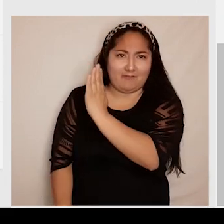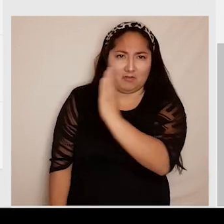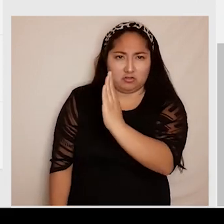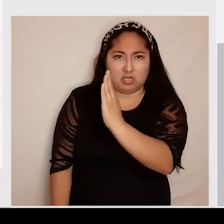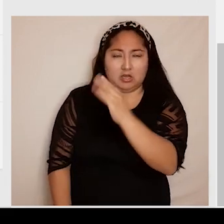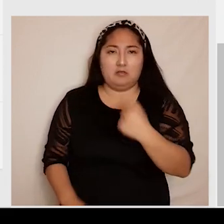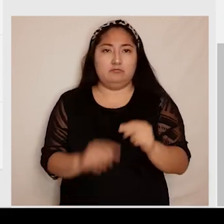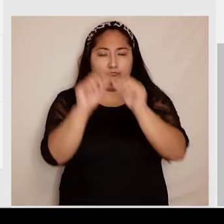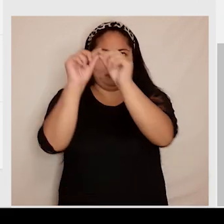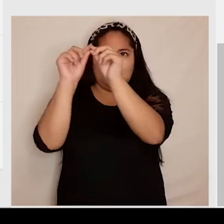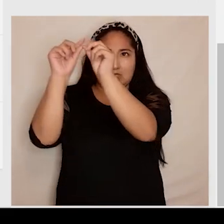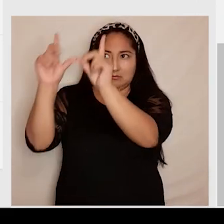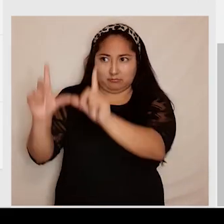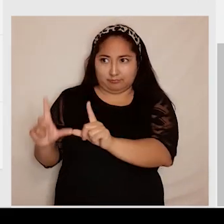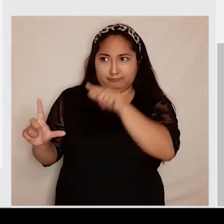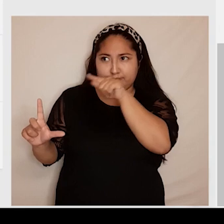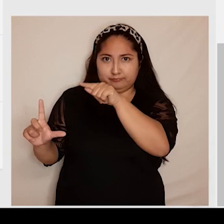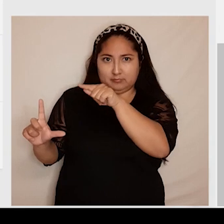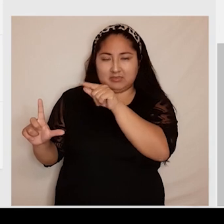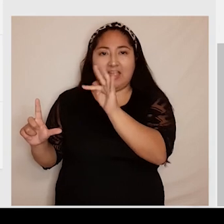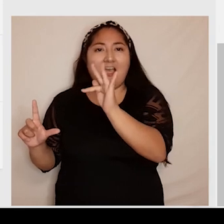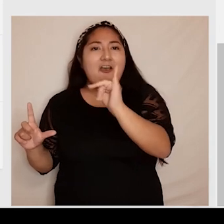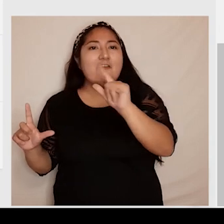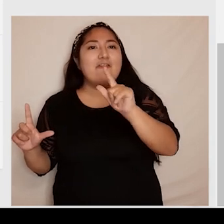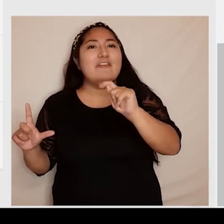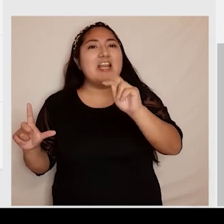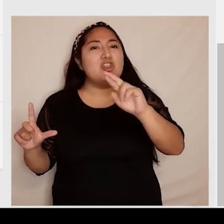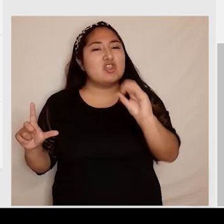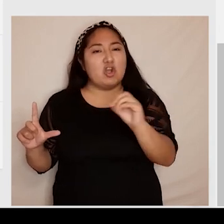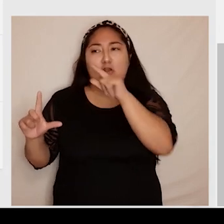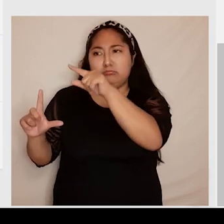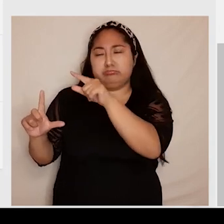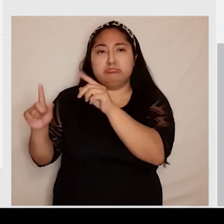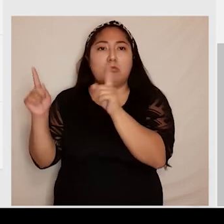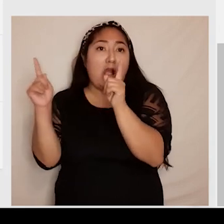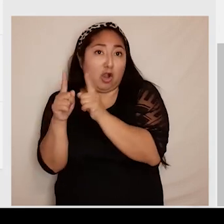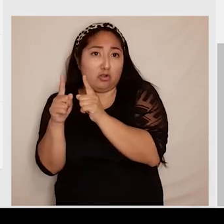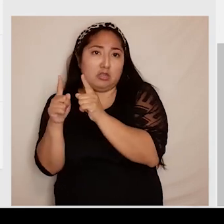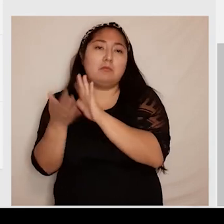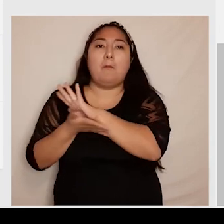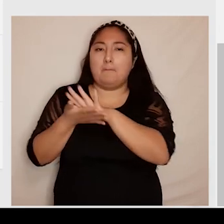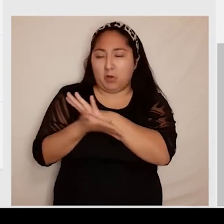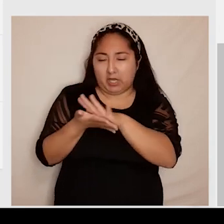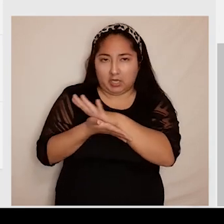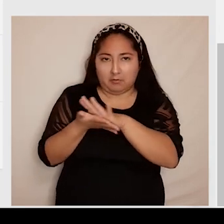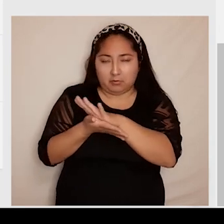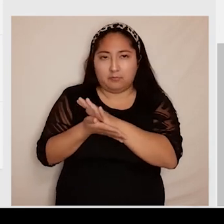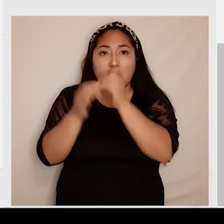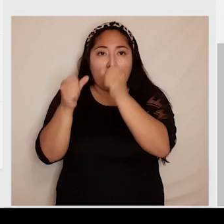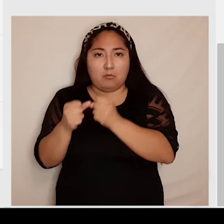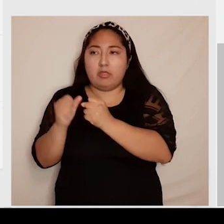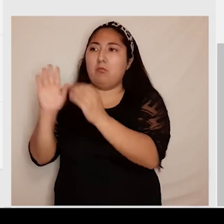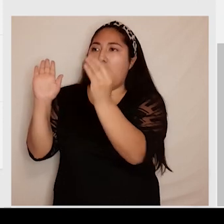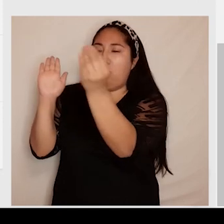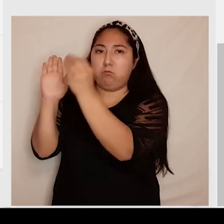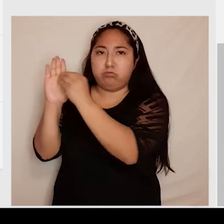aplicar filtro si quieres acotar los resultados iniciales. Por ejemplo, podemos aplicar el filtro biblioteca para